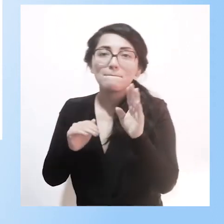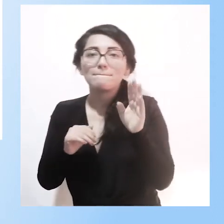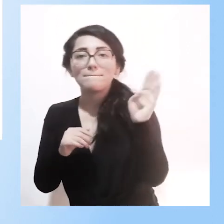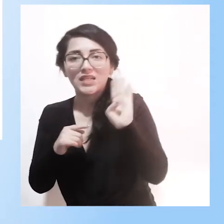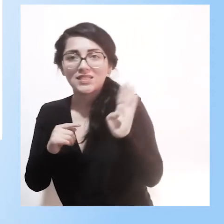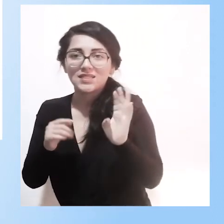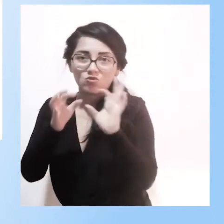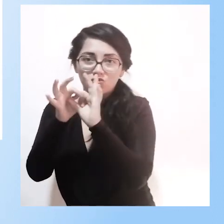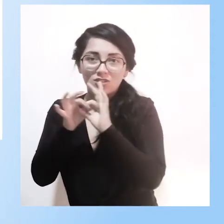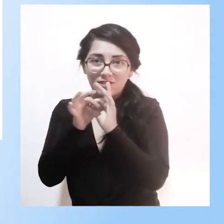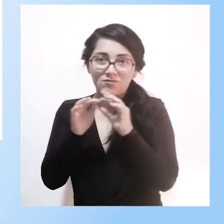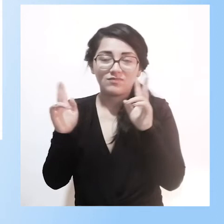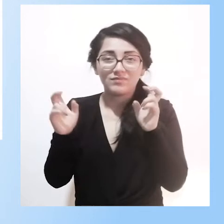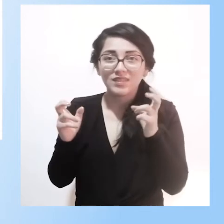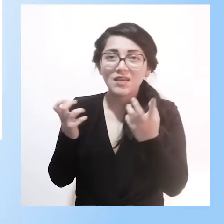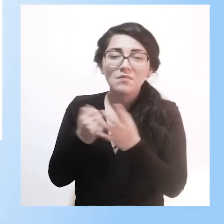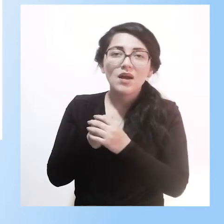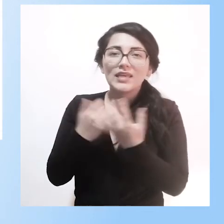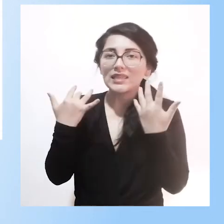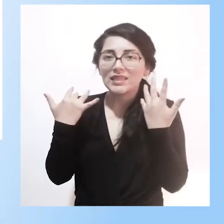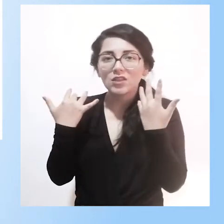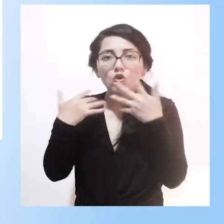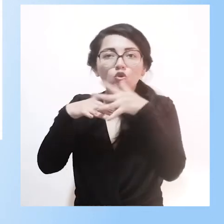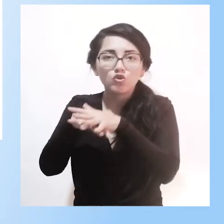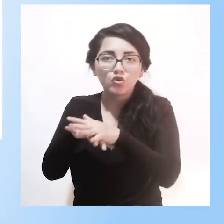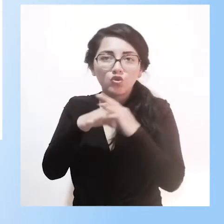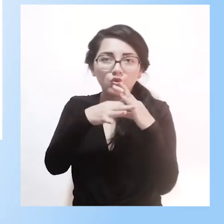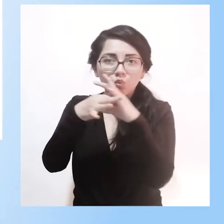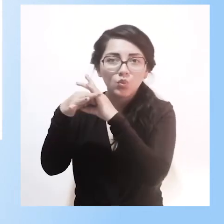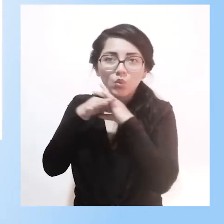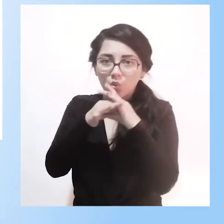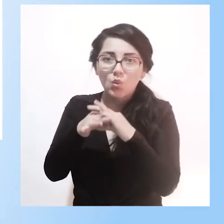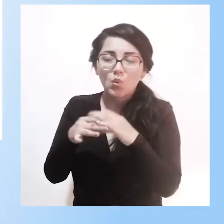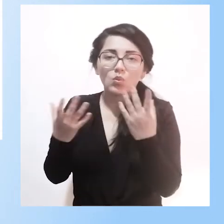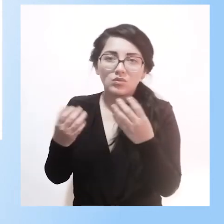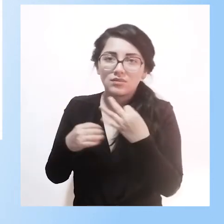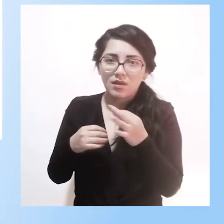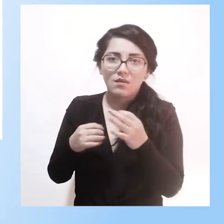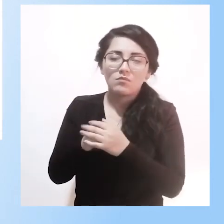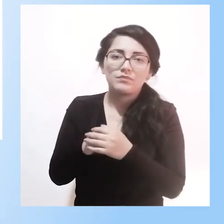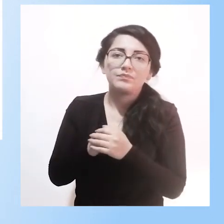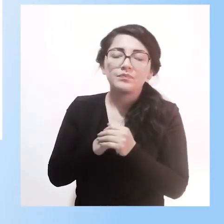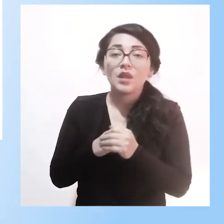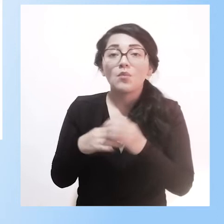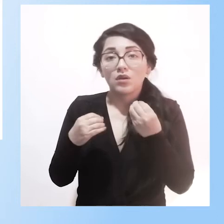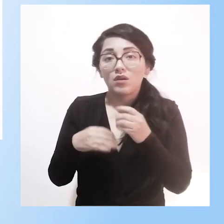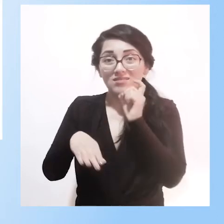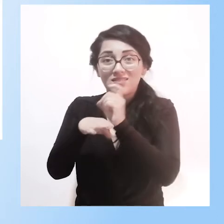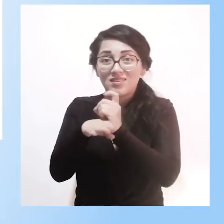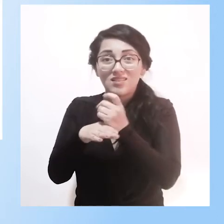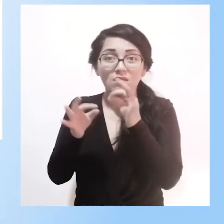y habla de la integración siempre, que sea una universalización del ensino, hay una